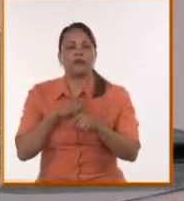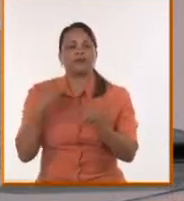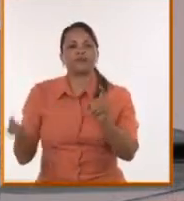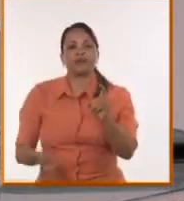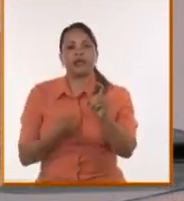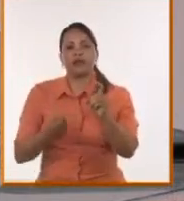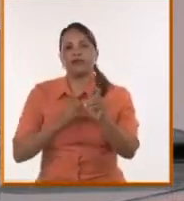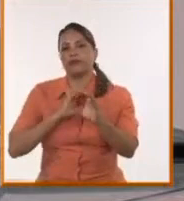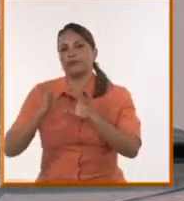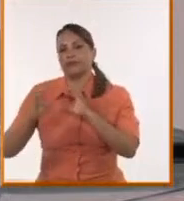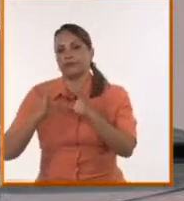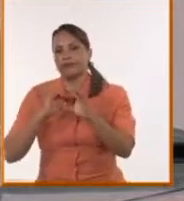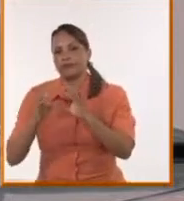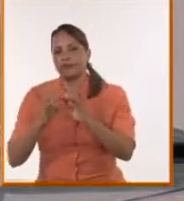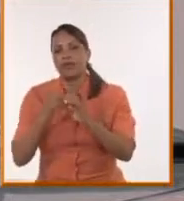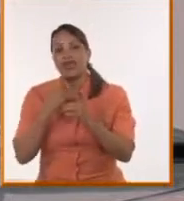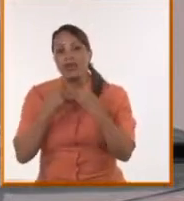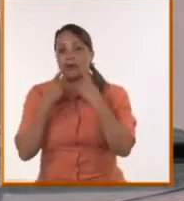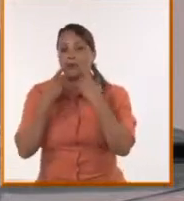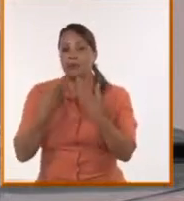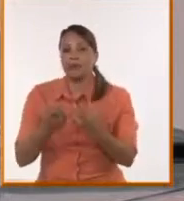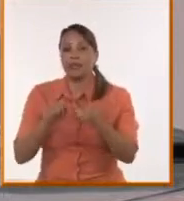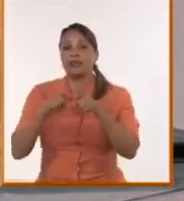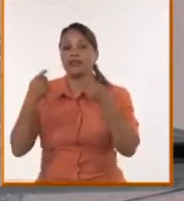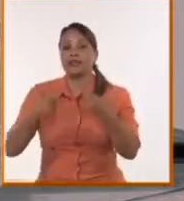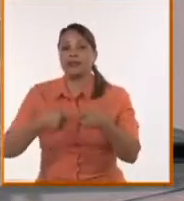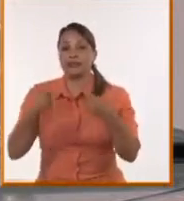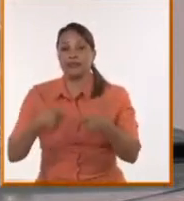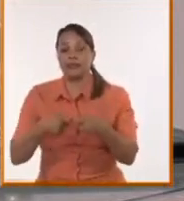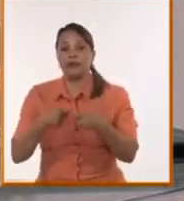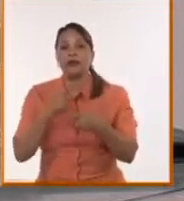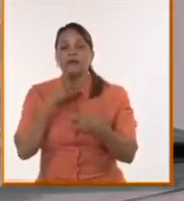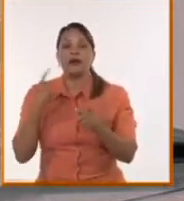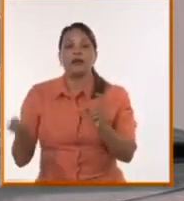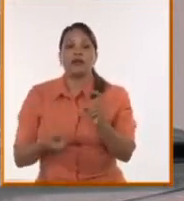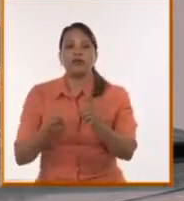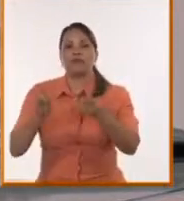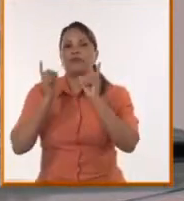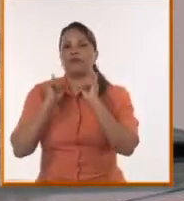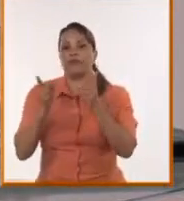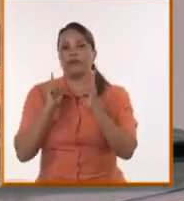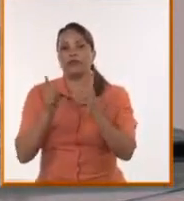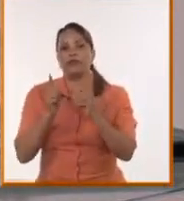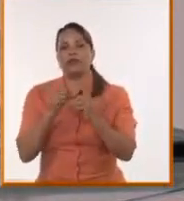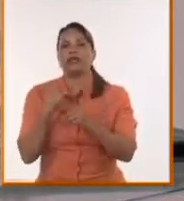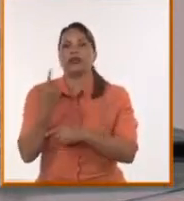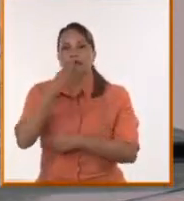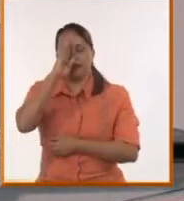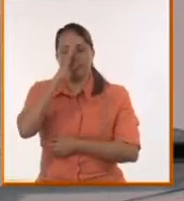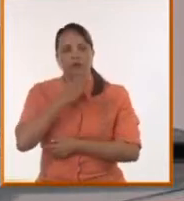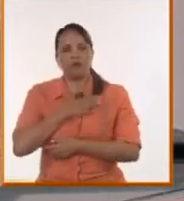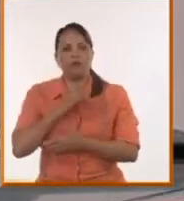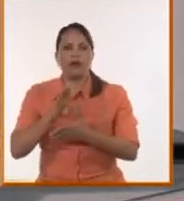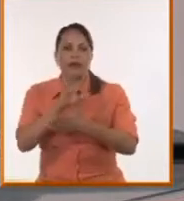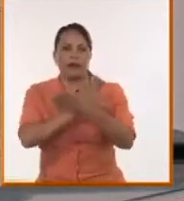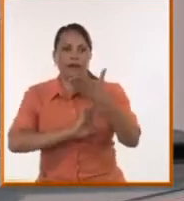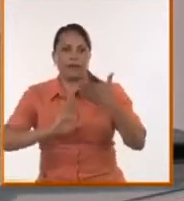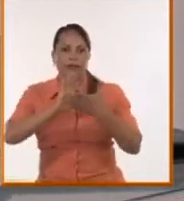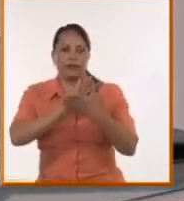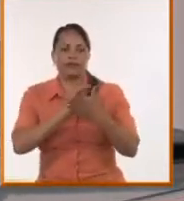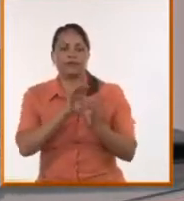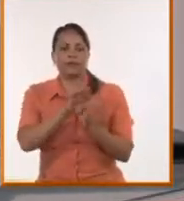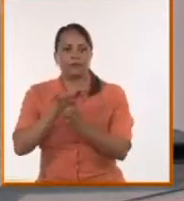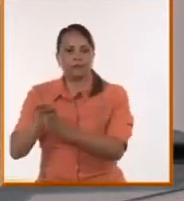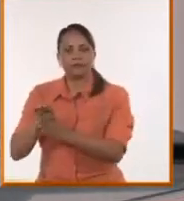comunicacional va a ser decisiva para las batallas políticas también que está librando nuestra región. Pero cuando se habla